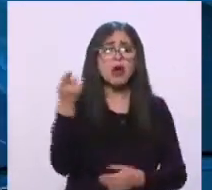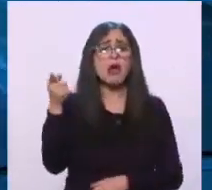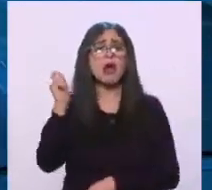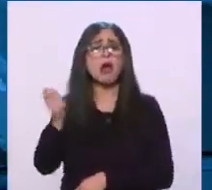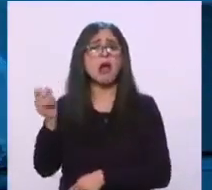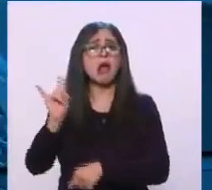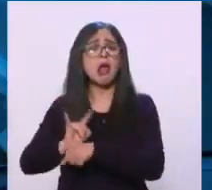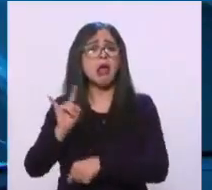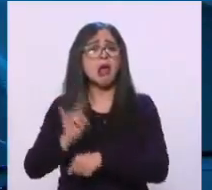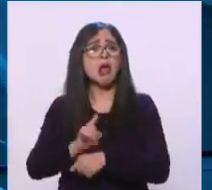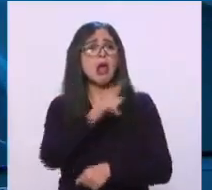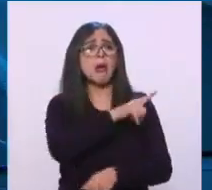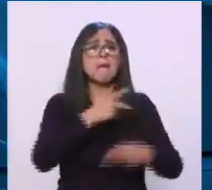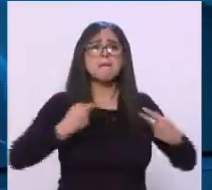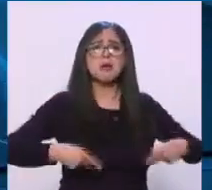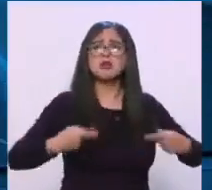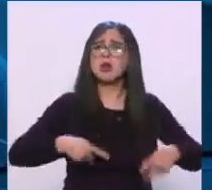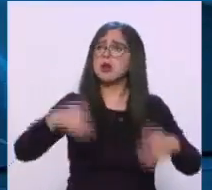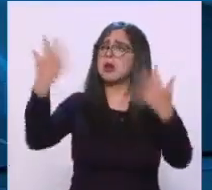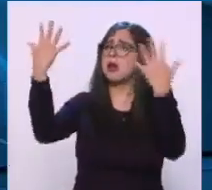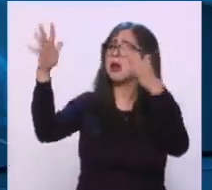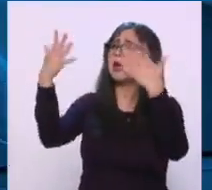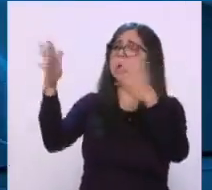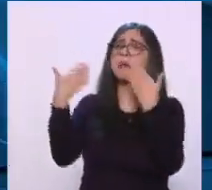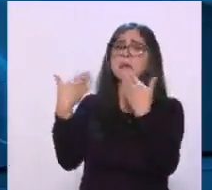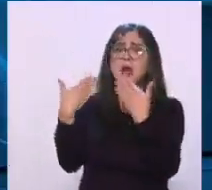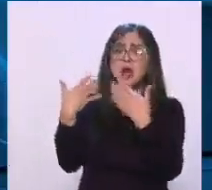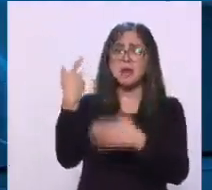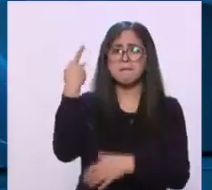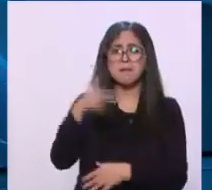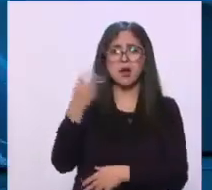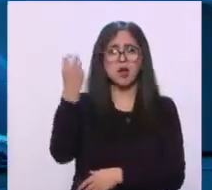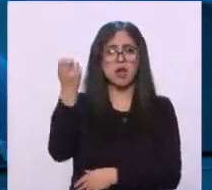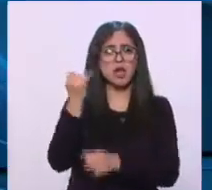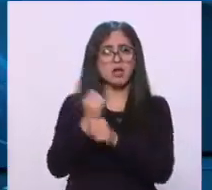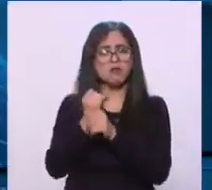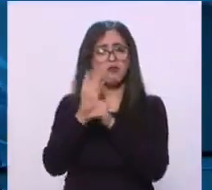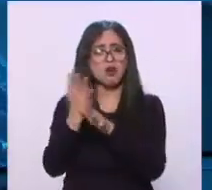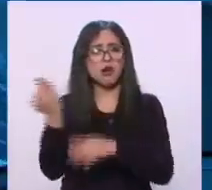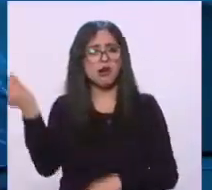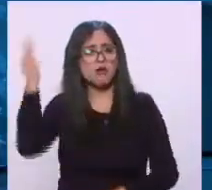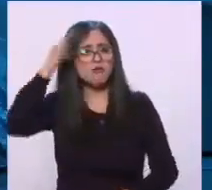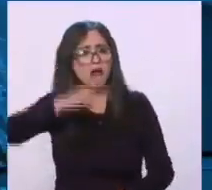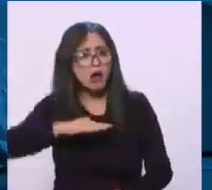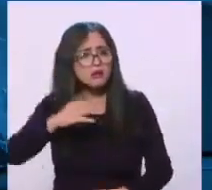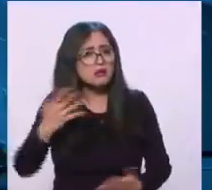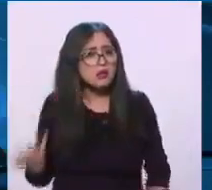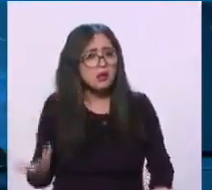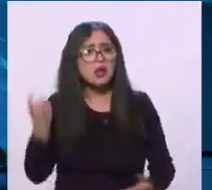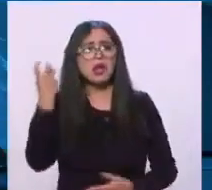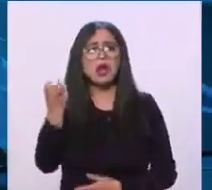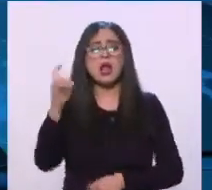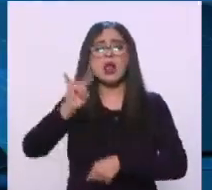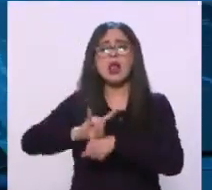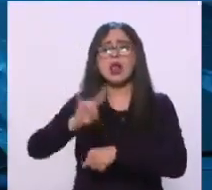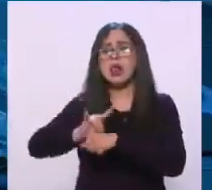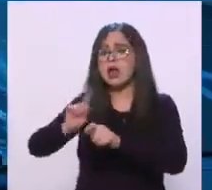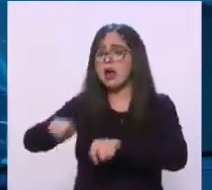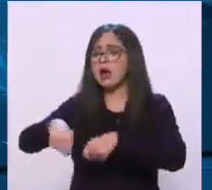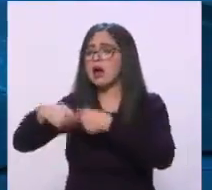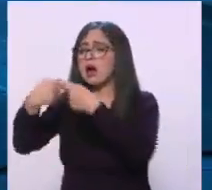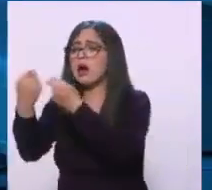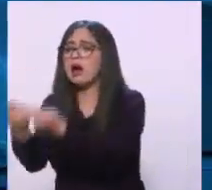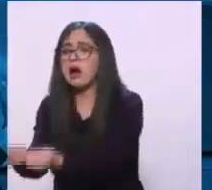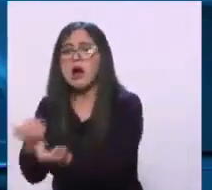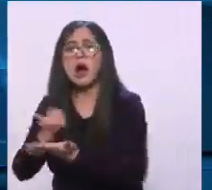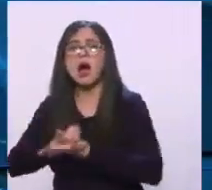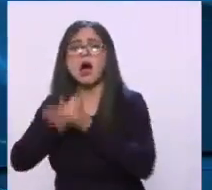estaba aplaudiendo esa decisión, pero realmente eran puros bots, es decir, estaban haciendo la caridad y se estaban planeando ellos mismos, pero simulando